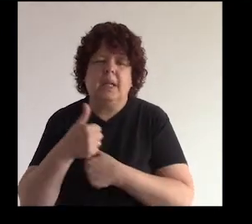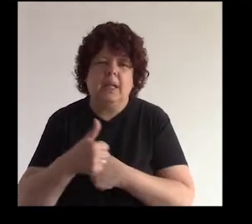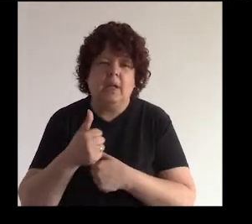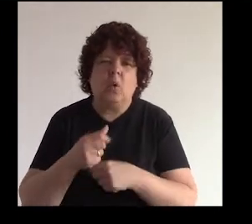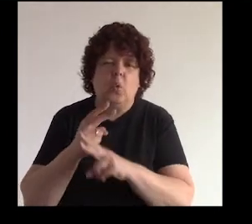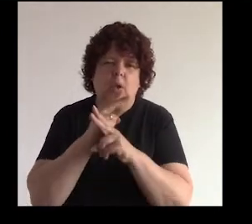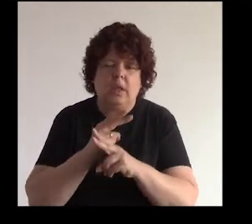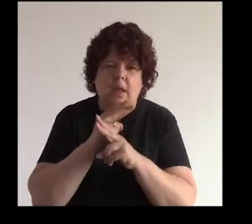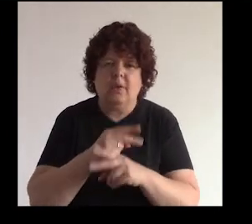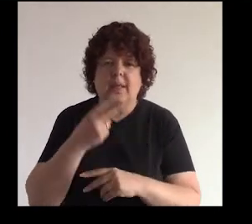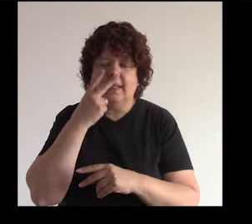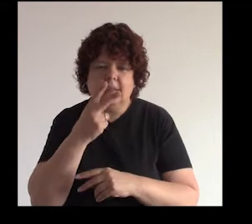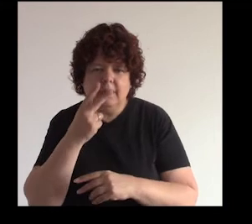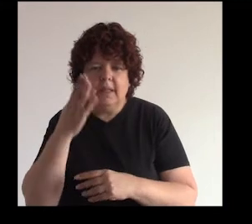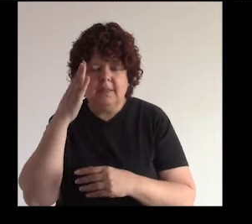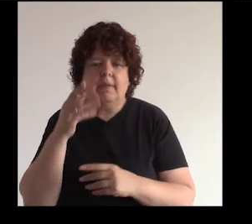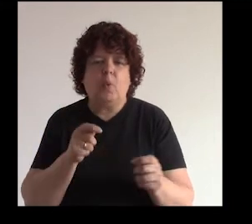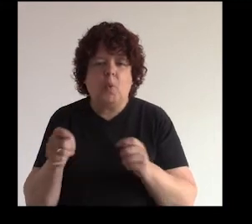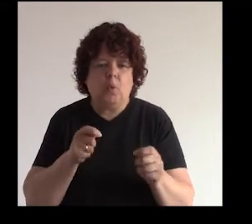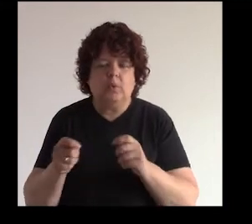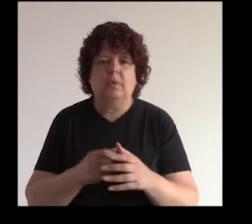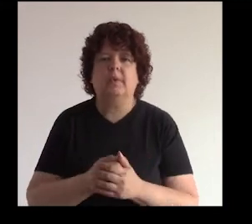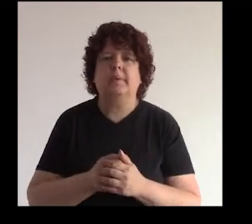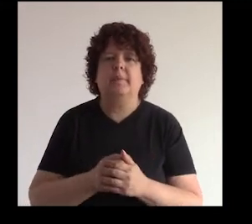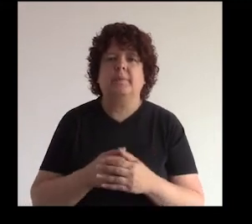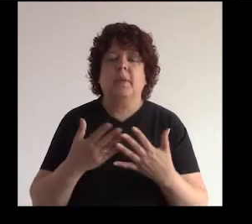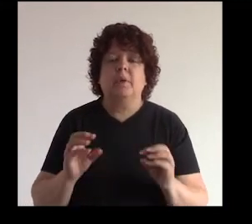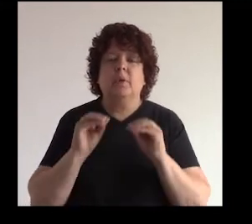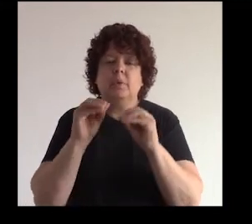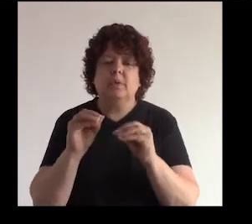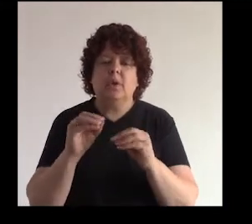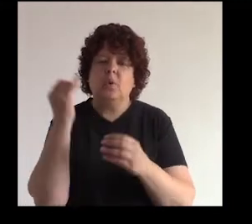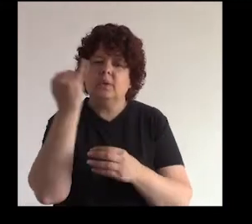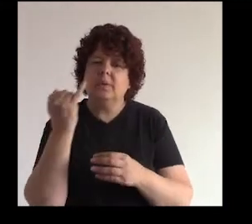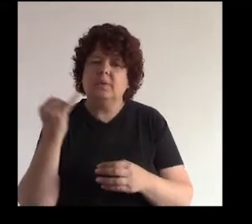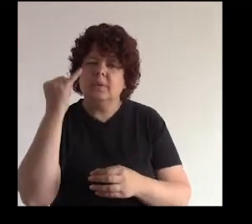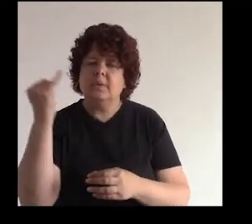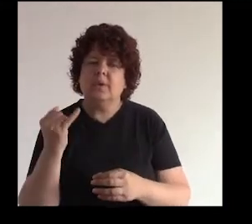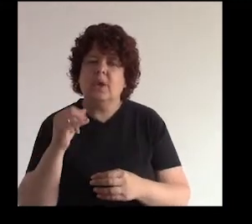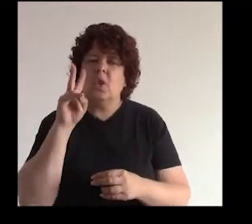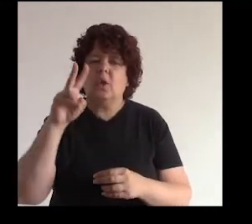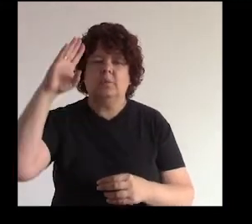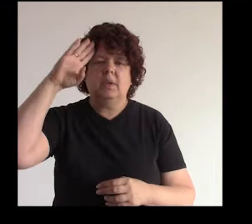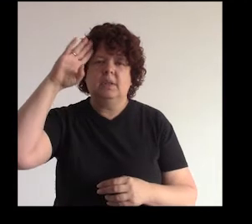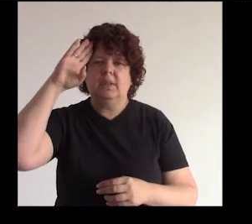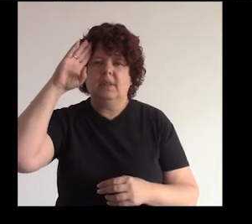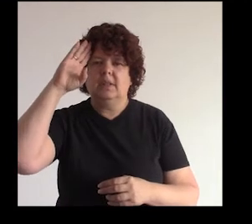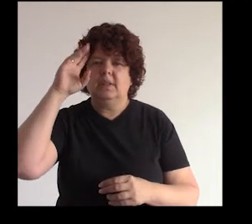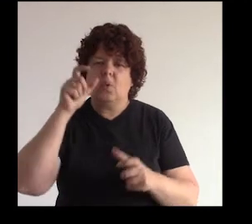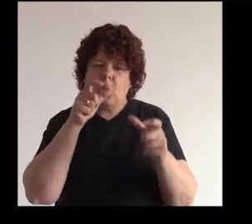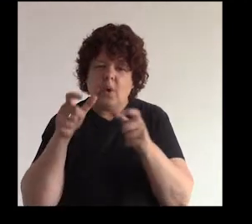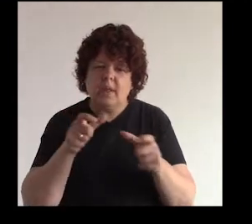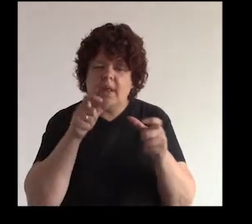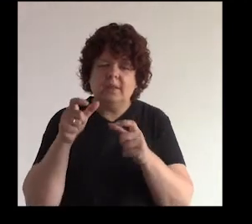también ¿no? y hay que saber identificarlo y manejar eso ¿sí? por eso aquí he puesto un dibujo bonito donde hay dos policías